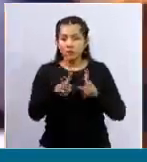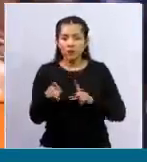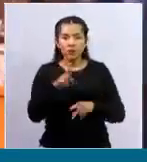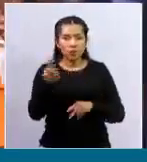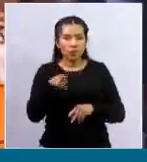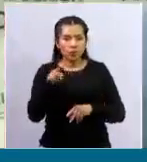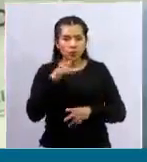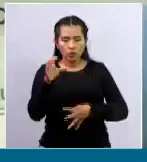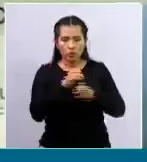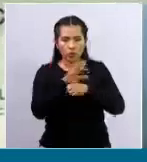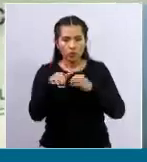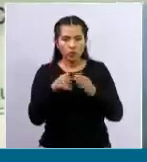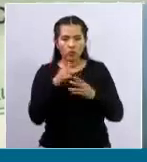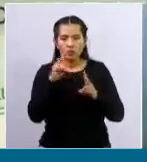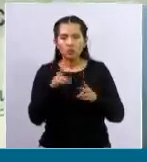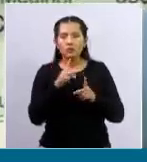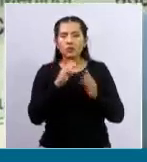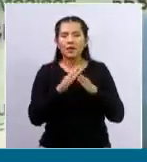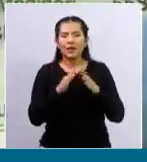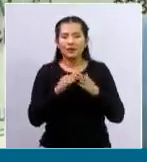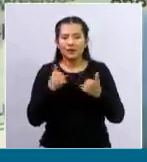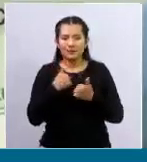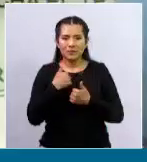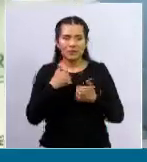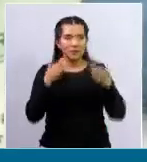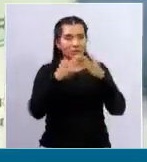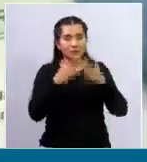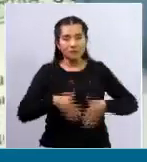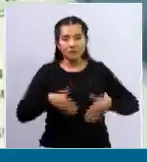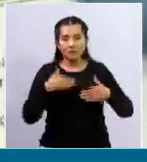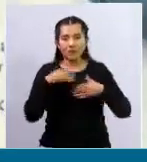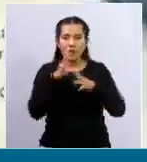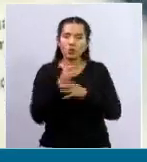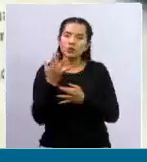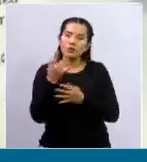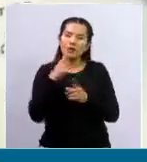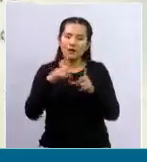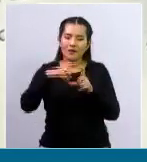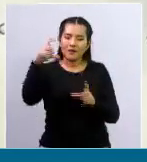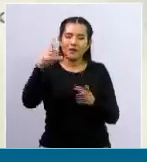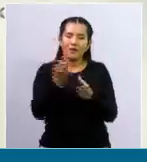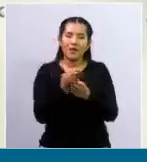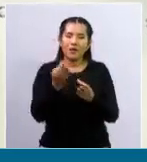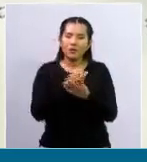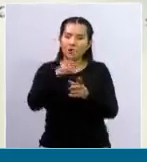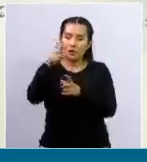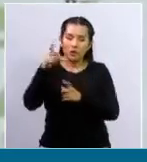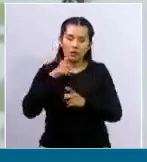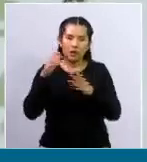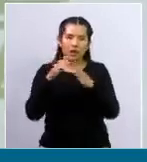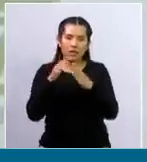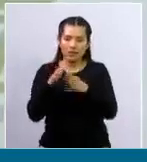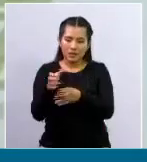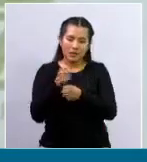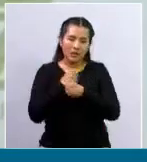acostumbrados a recibir en sus domicilios un papelito, la factura, a partir del